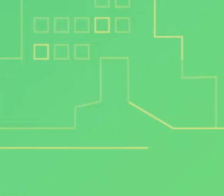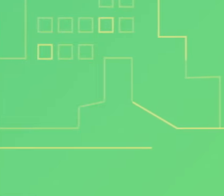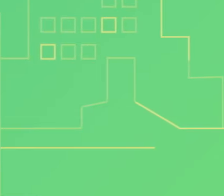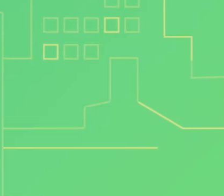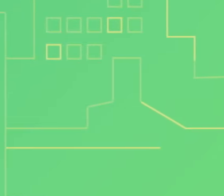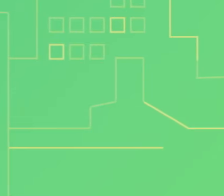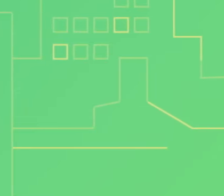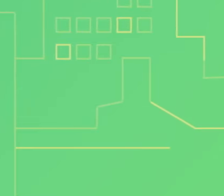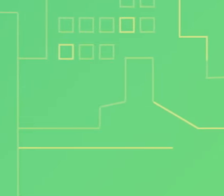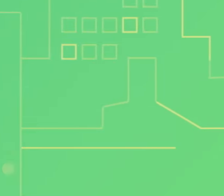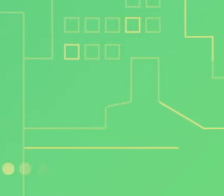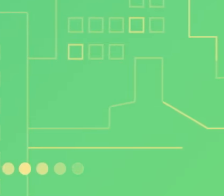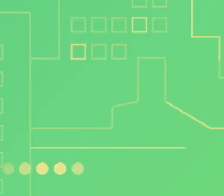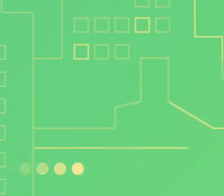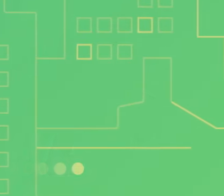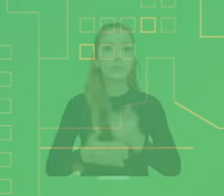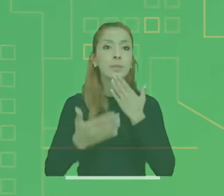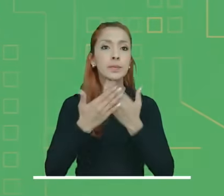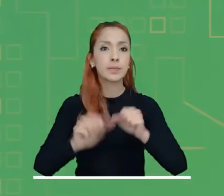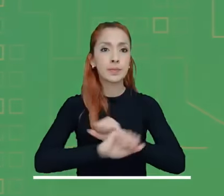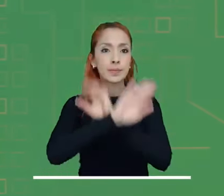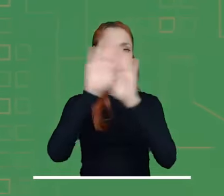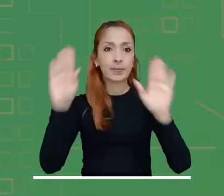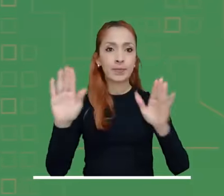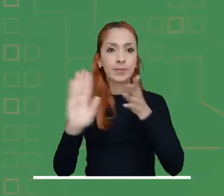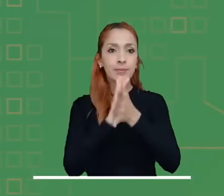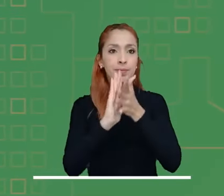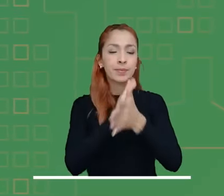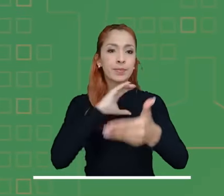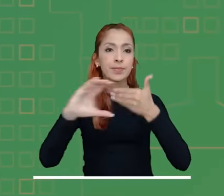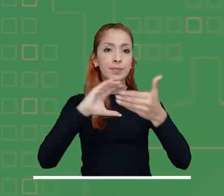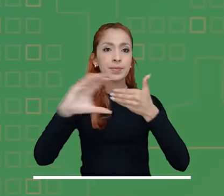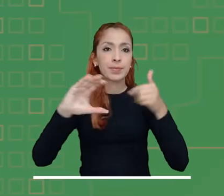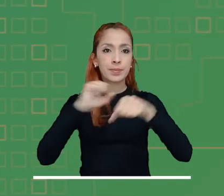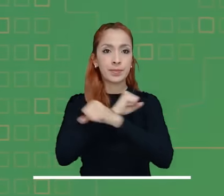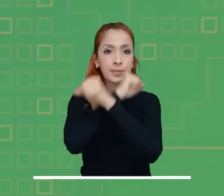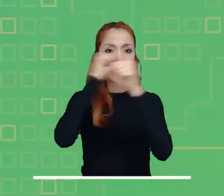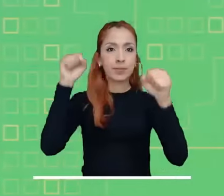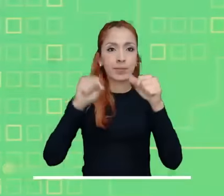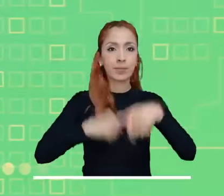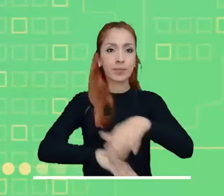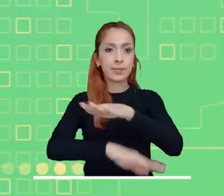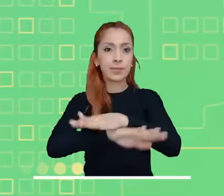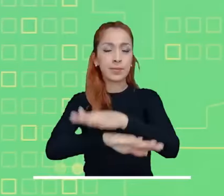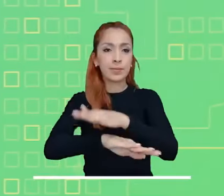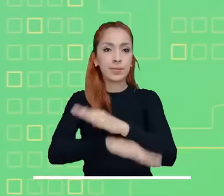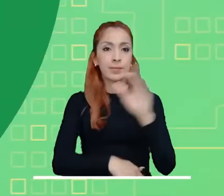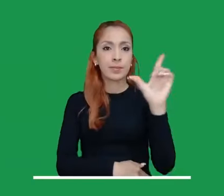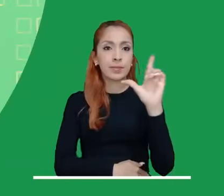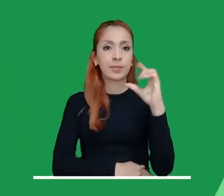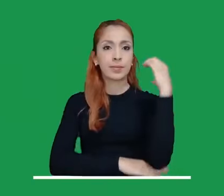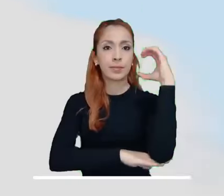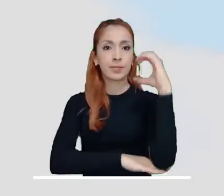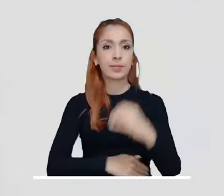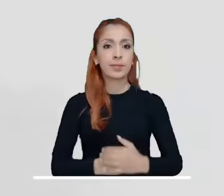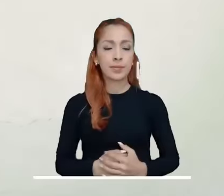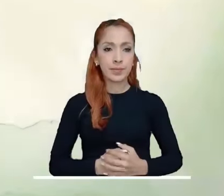Buenos días y bienvenidos al pronóstico meteorológico para la mañana y tarde de hoy lunes en Colombia.